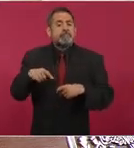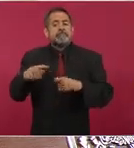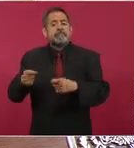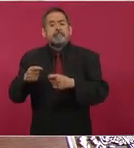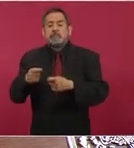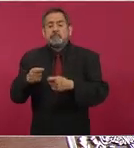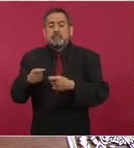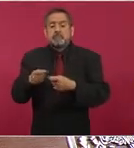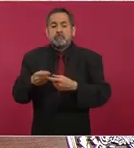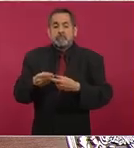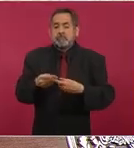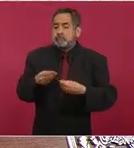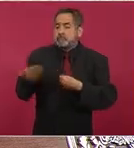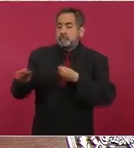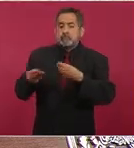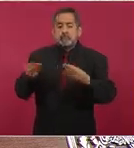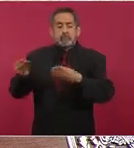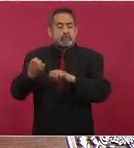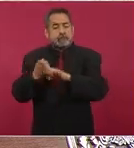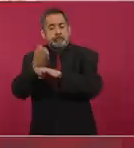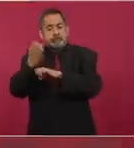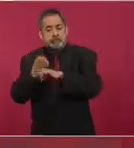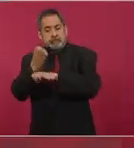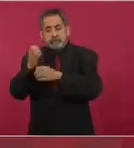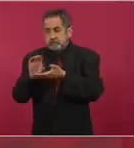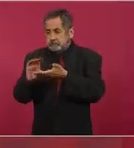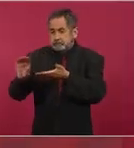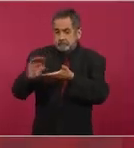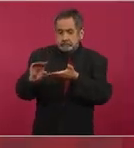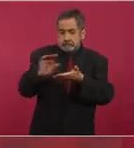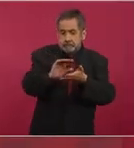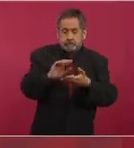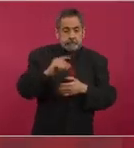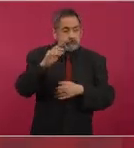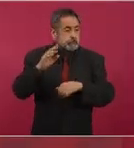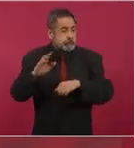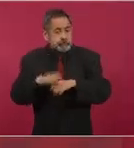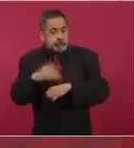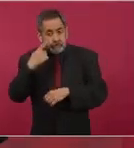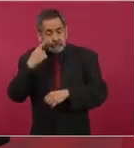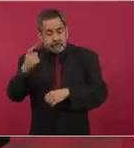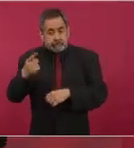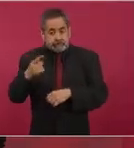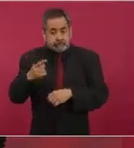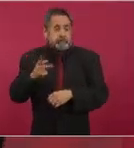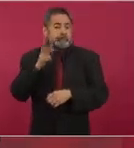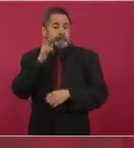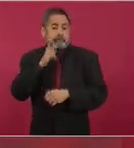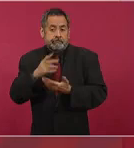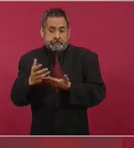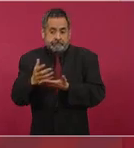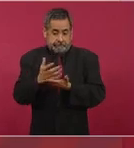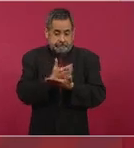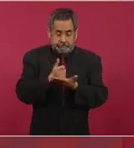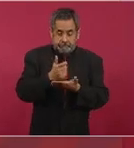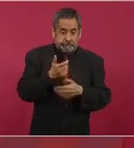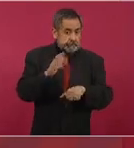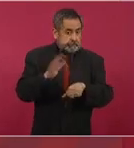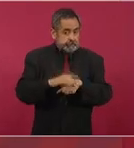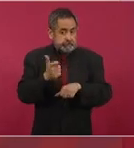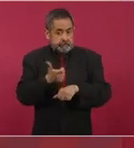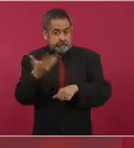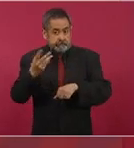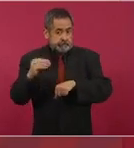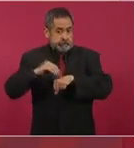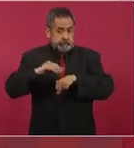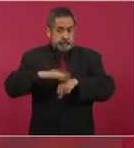compartir con los estados porque cuando aumenta el precio del barril de petróleo crudo